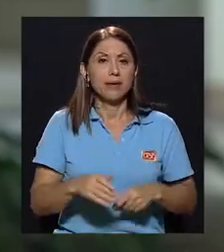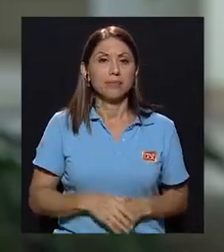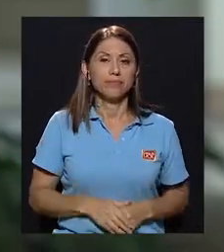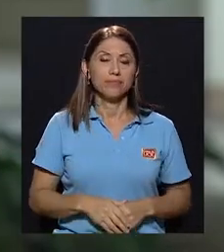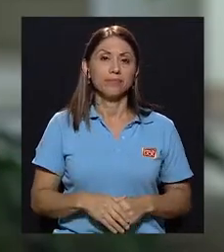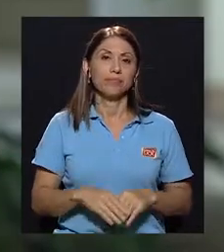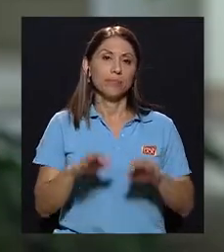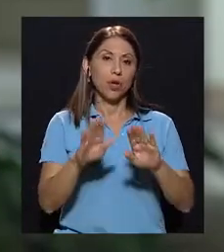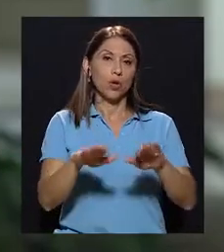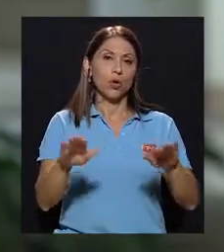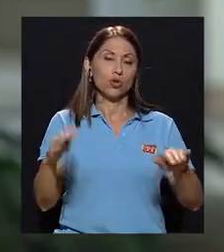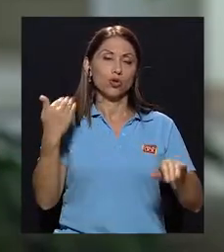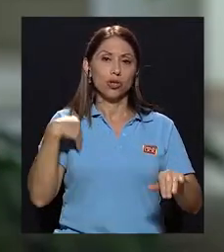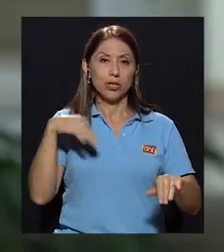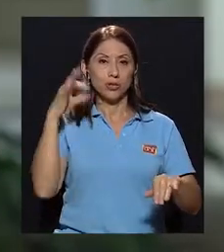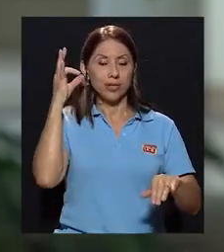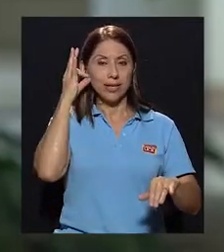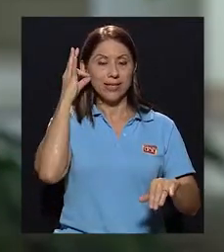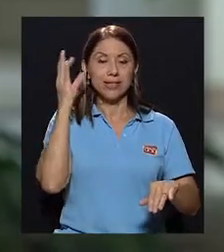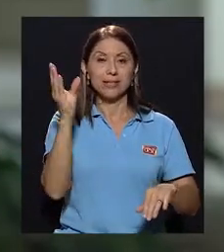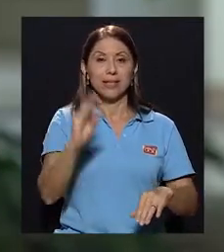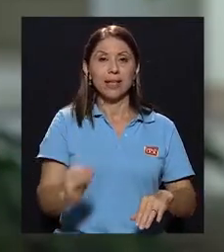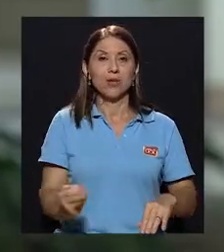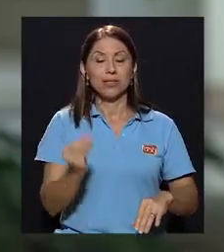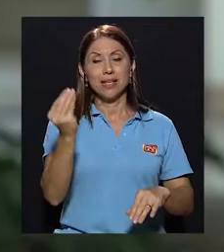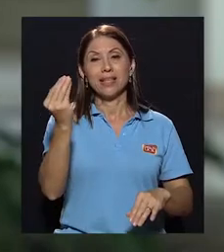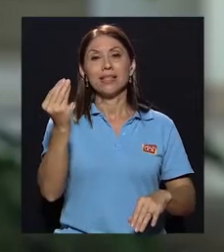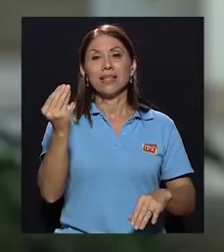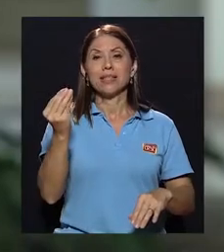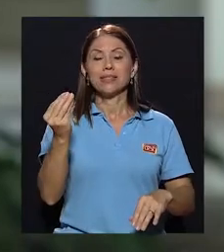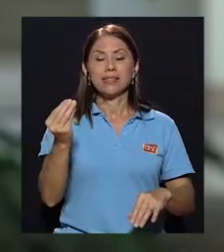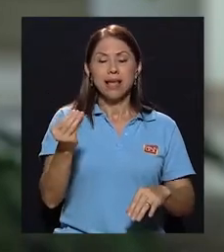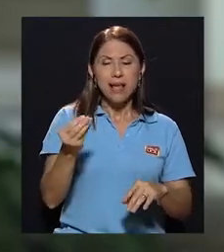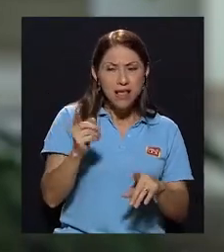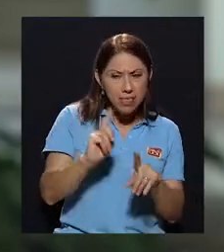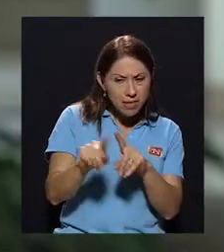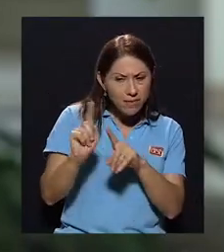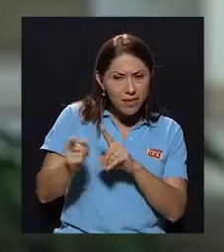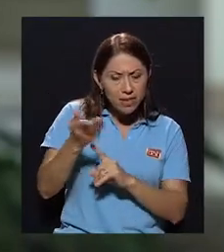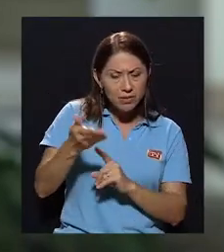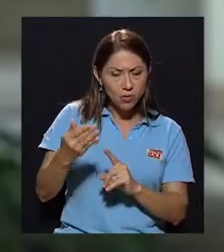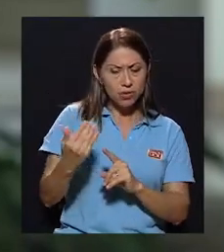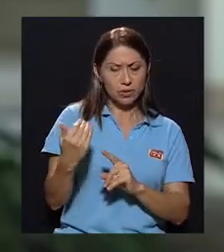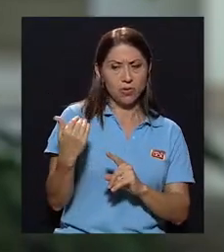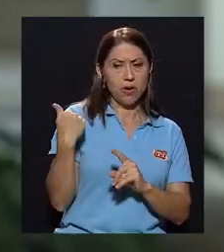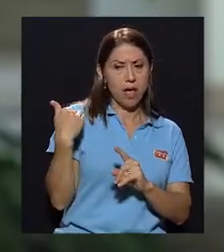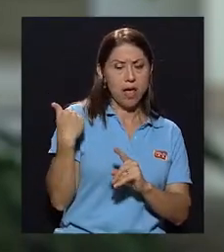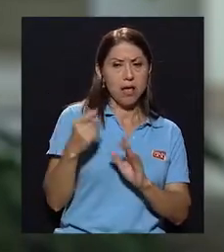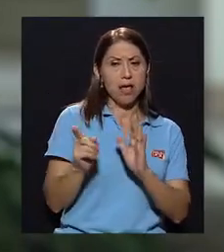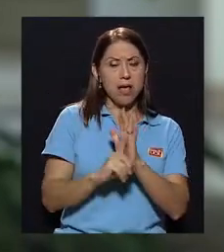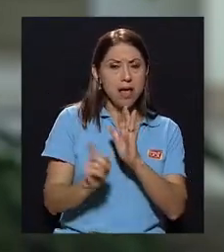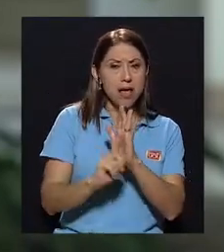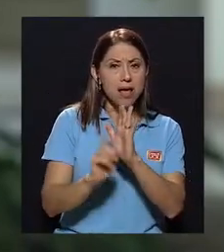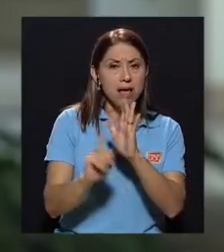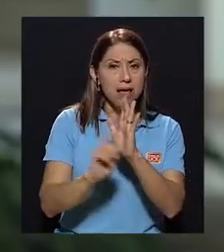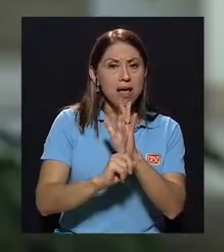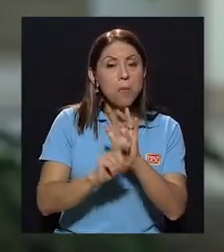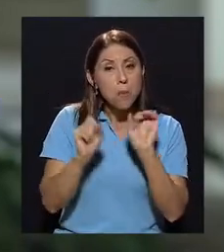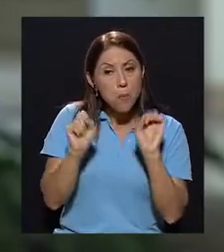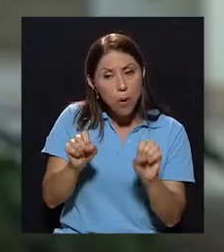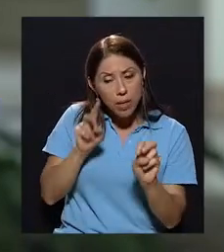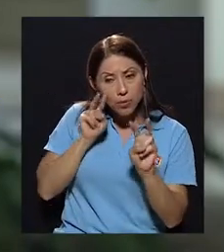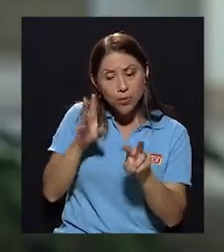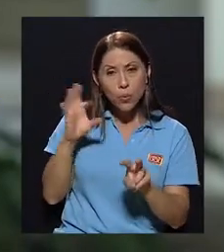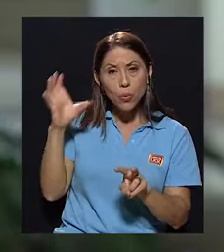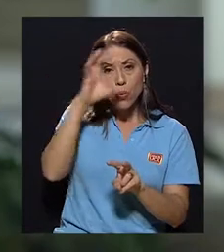Los niños, las niñas, los adolescentes dan ciertas alarmas que fácilmente podemos leer. Generalmente, son